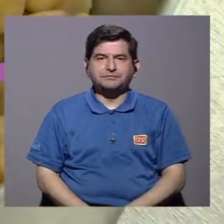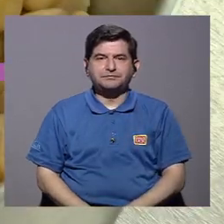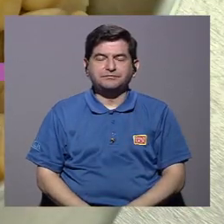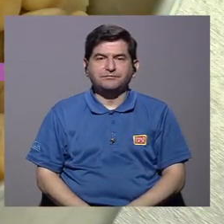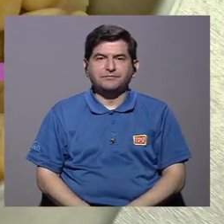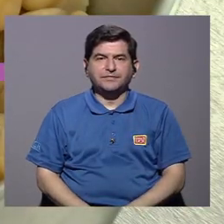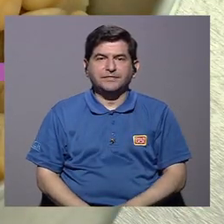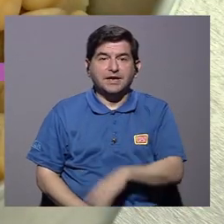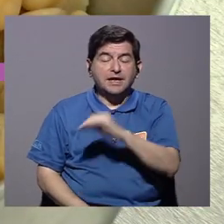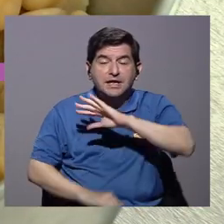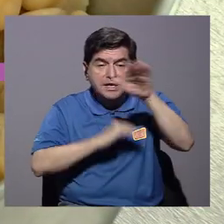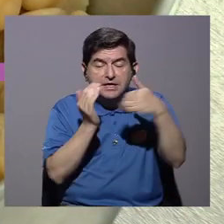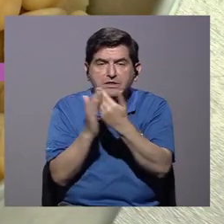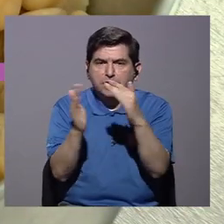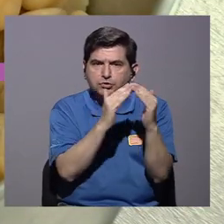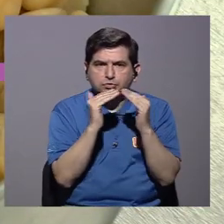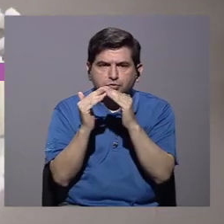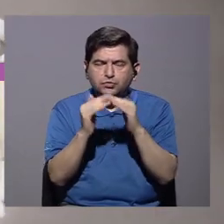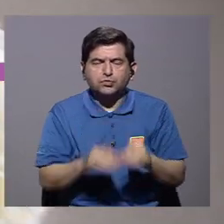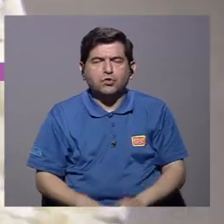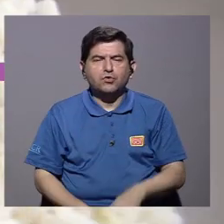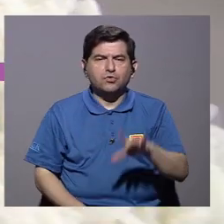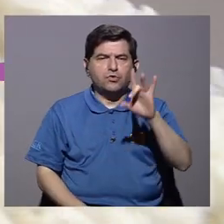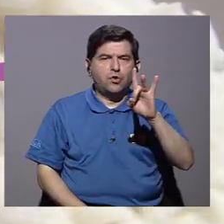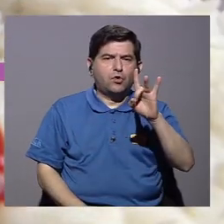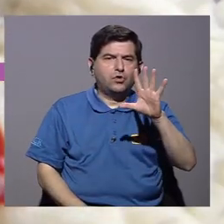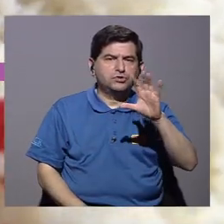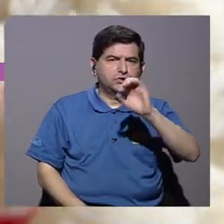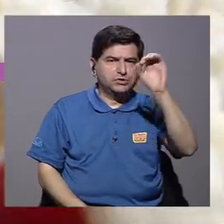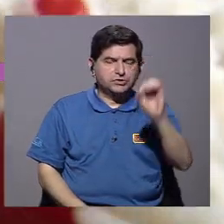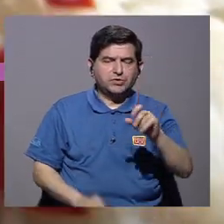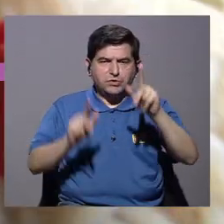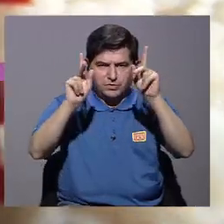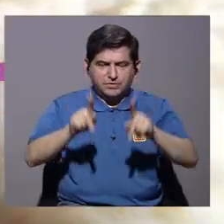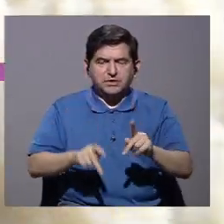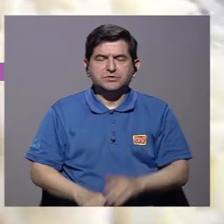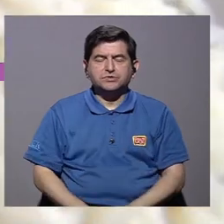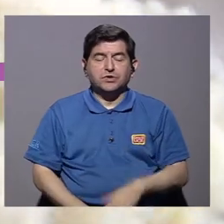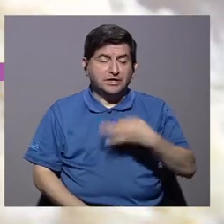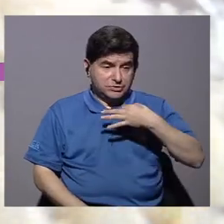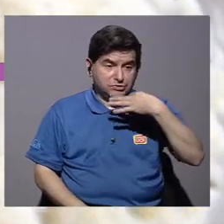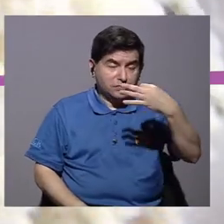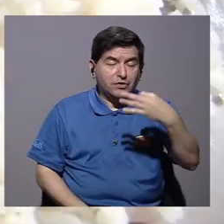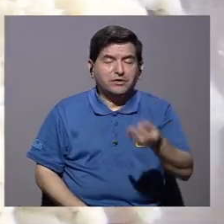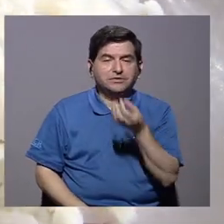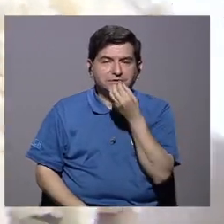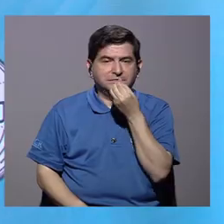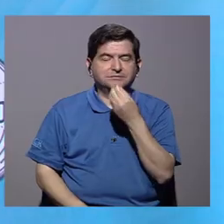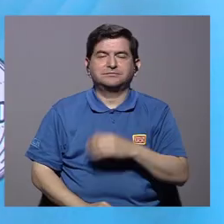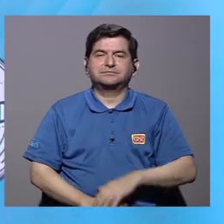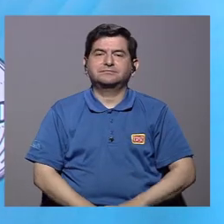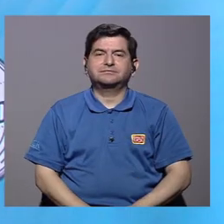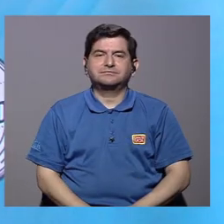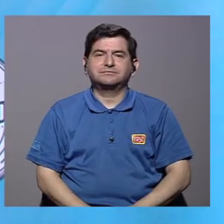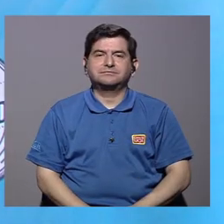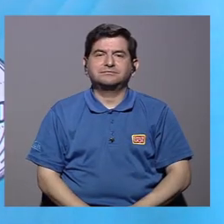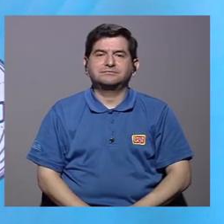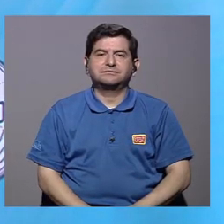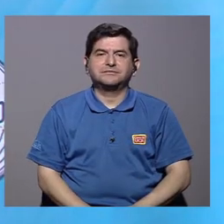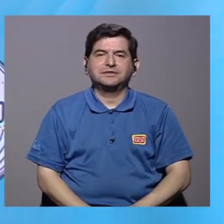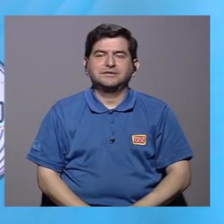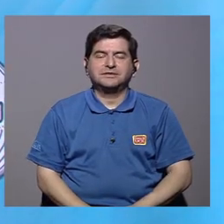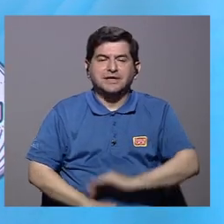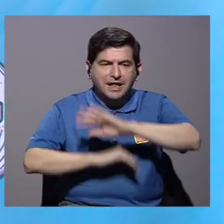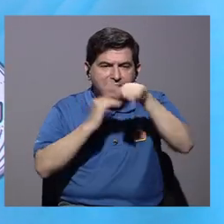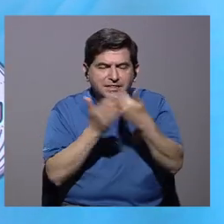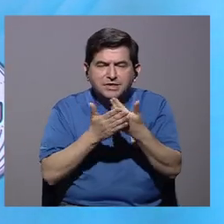toda la población, el 85% de las personas lo consume todos los días. En el total de las carnes,